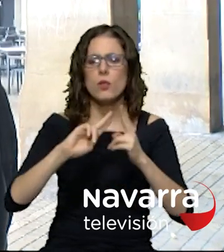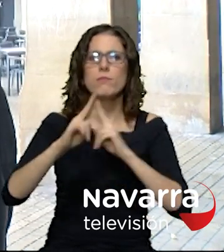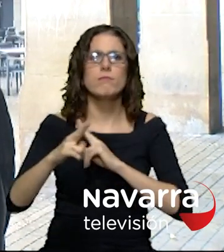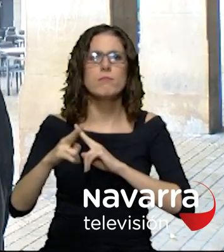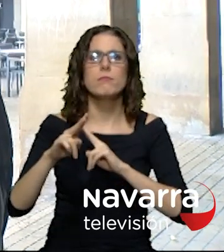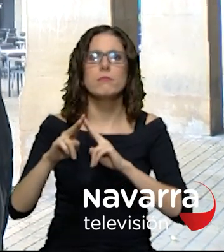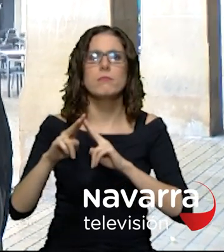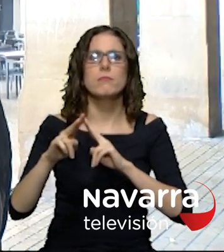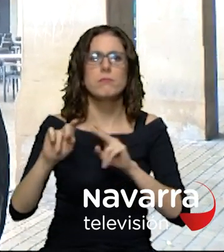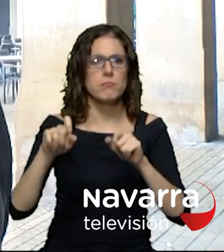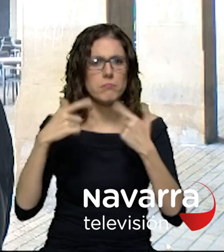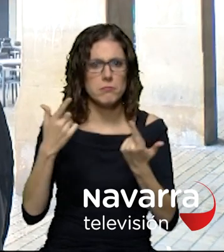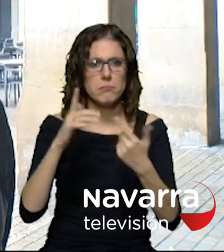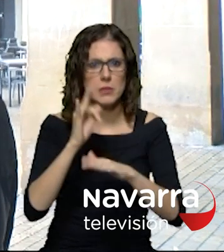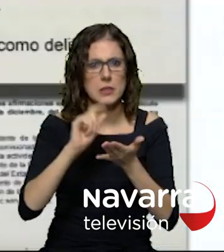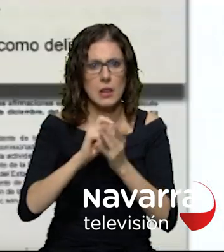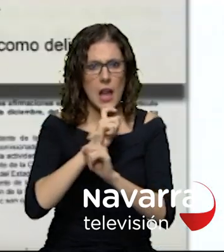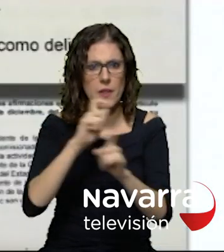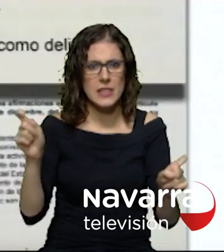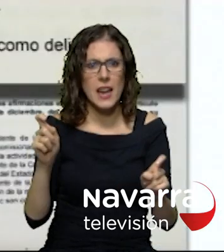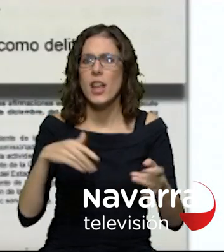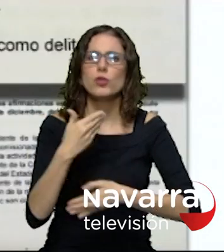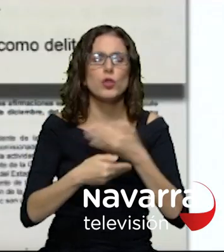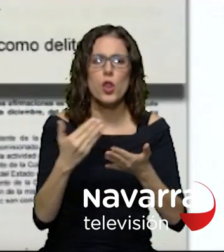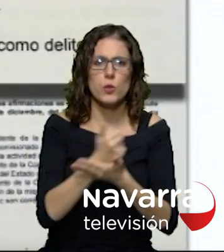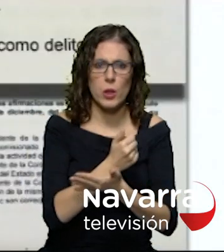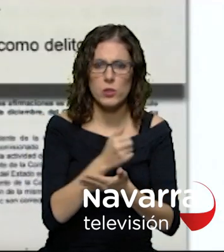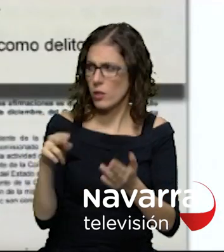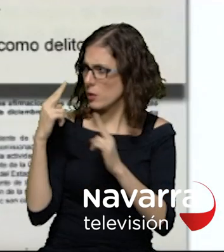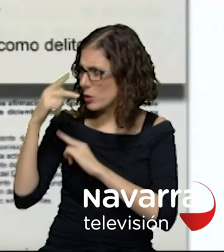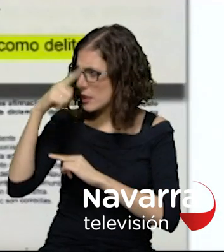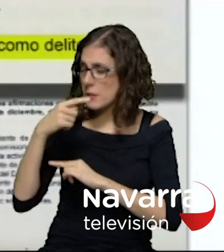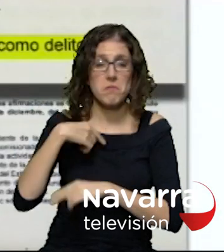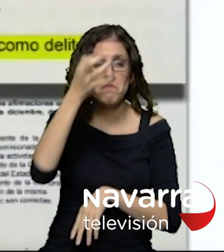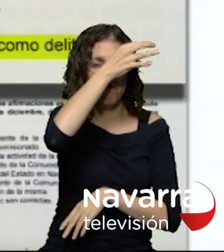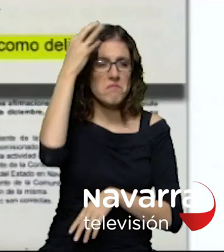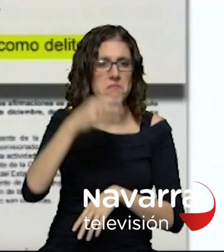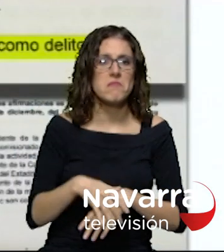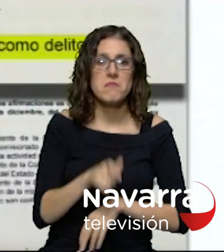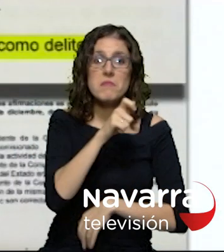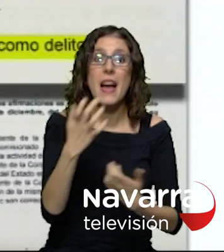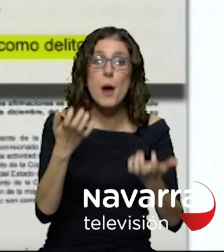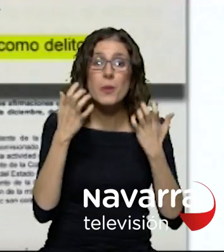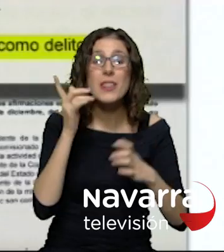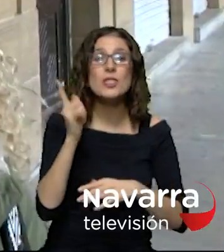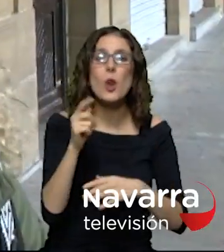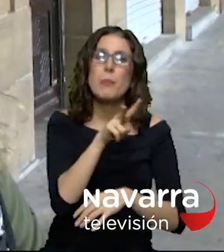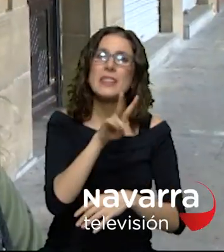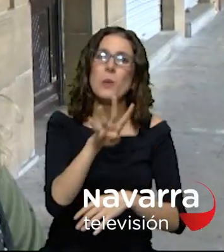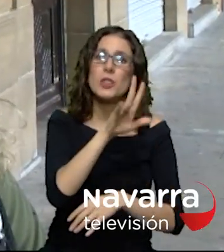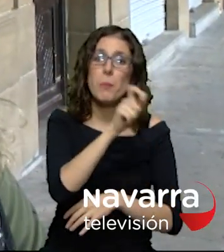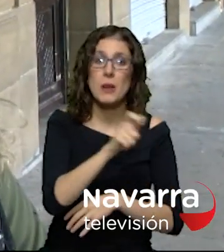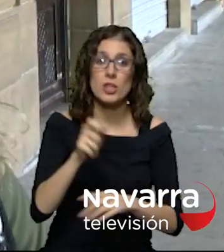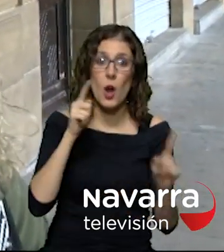todos los procedimientos usted sabría responder sólo 24 han aprobado el examen para trabajar en guarderías con niños de 0 a 3 años es